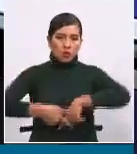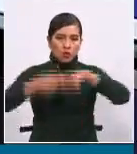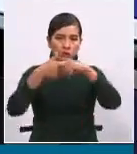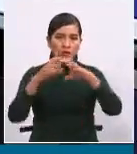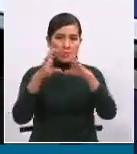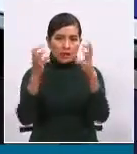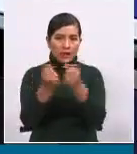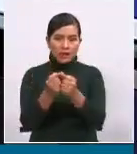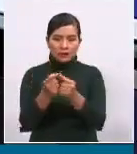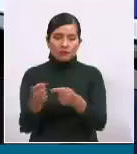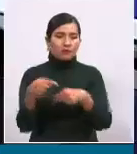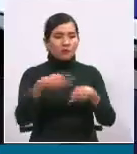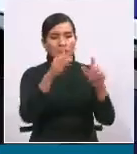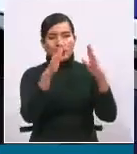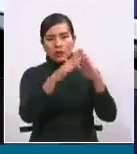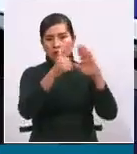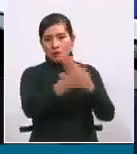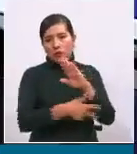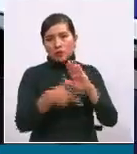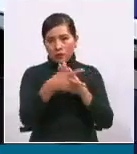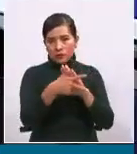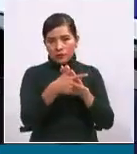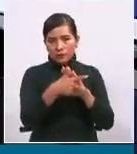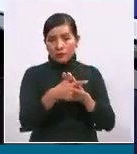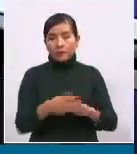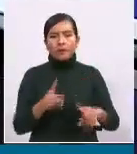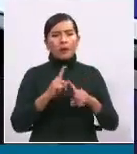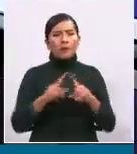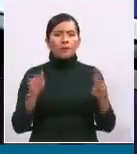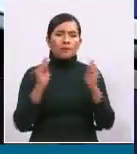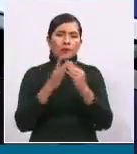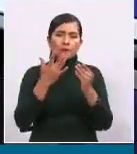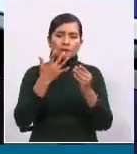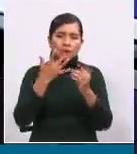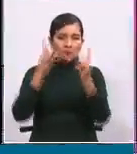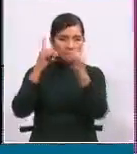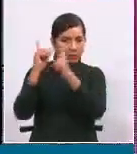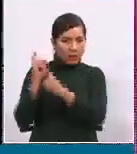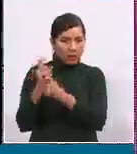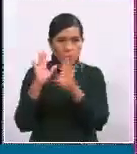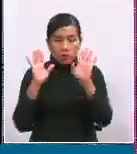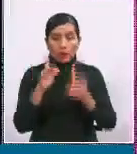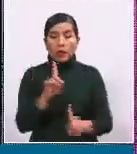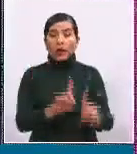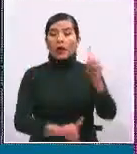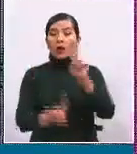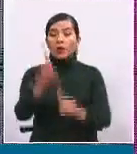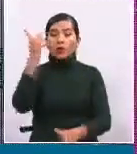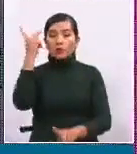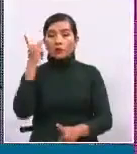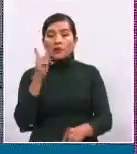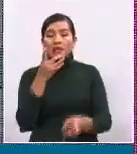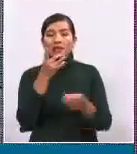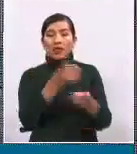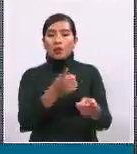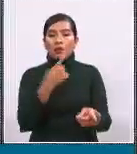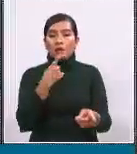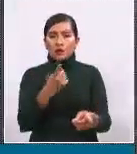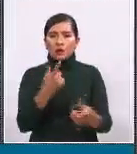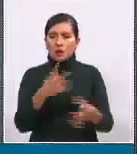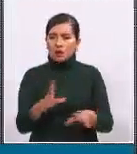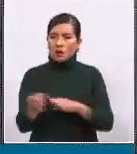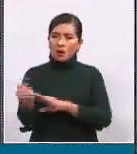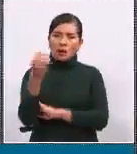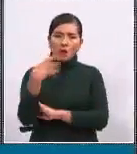en virtual. Pero, ¿qué sucede, viceministro, si algunas denuncias de padres decían que les han mandado ya un